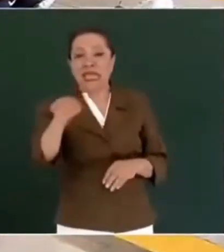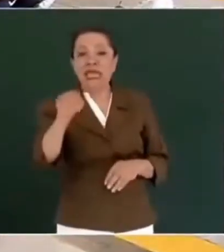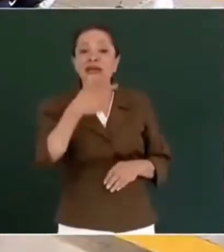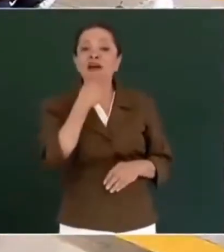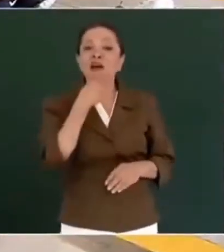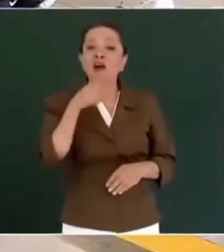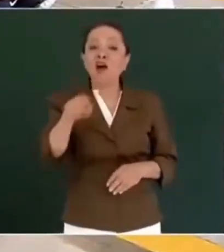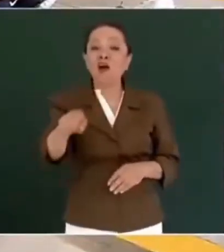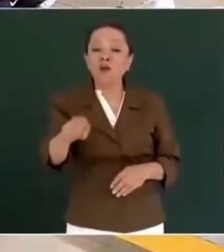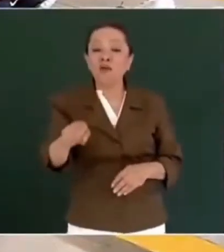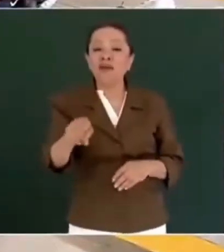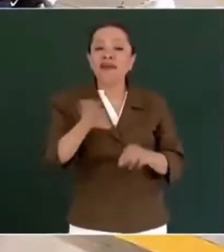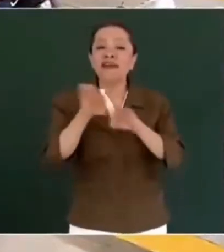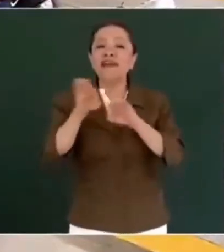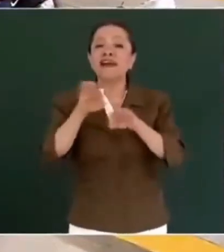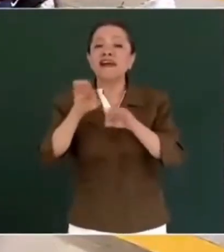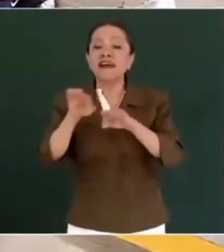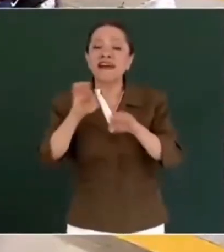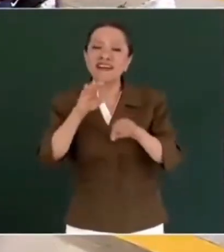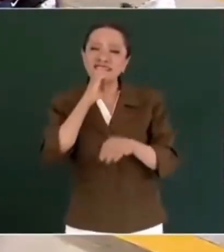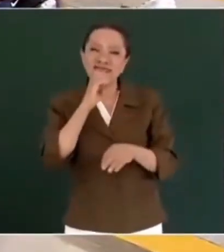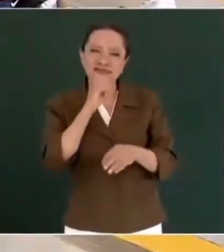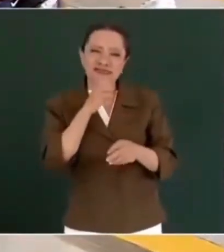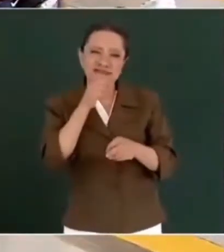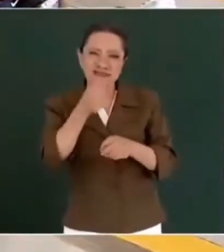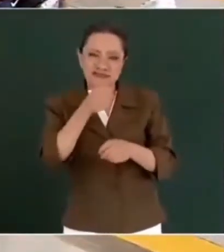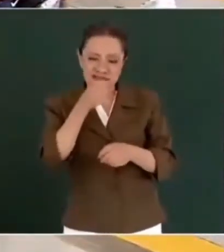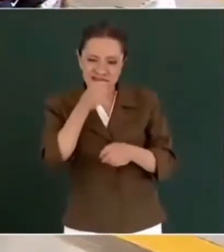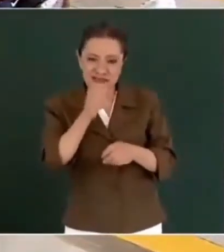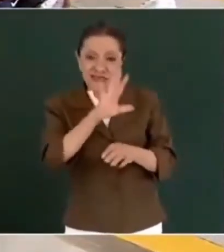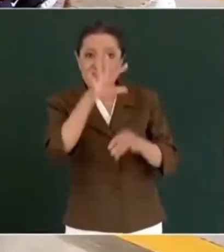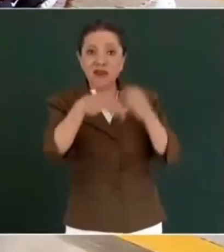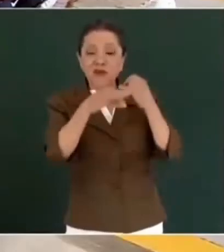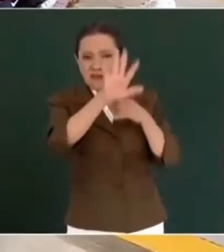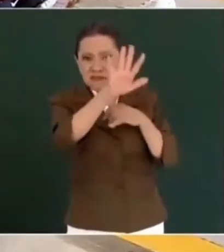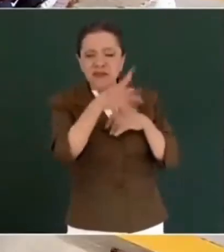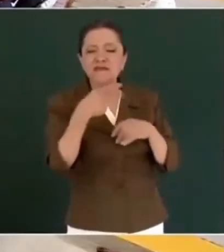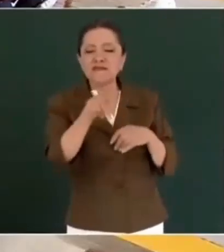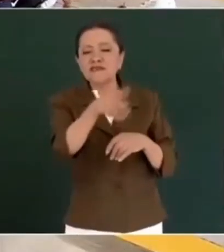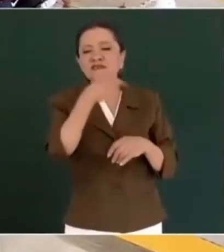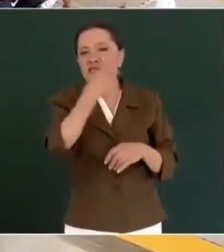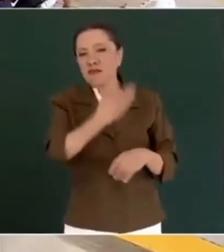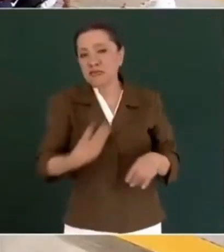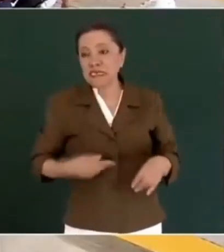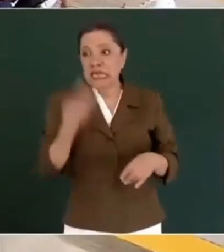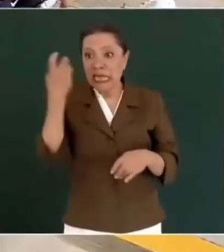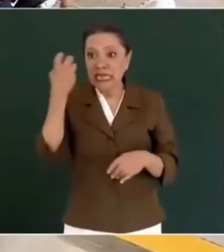por último pero no tiene nada que ver la edad entonces es eso lo que está sucediendo entonces es